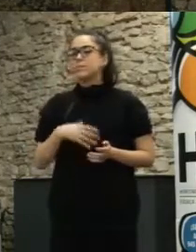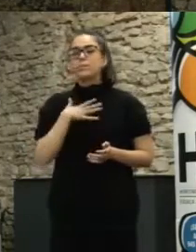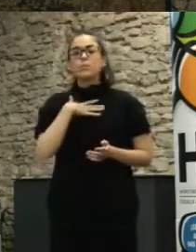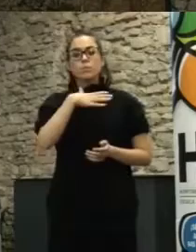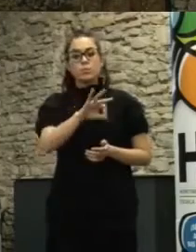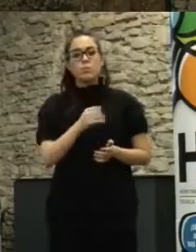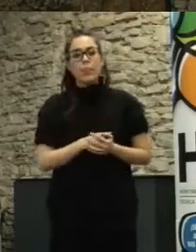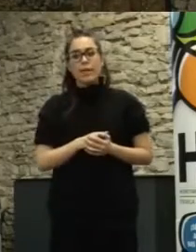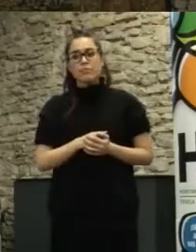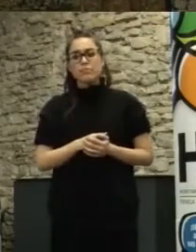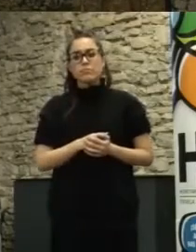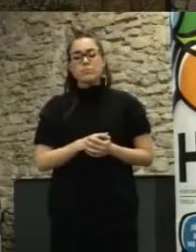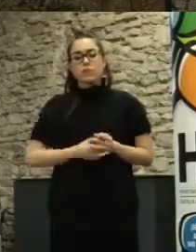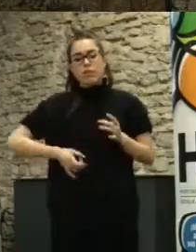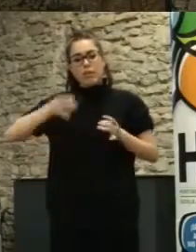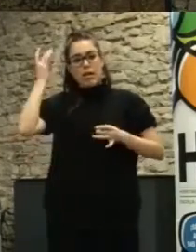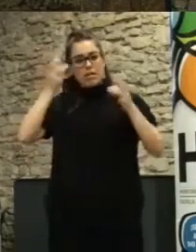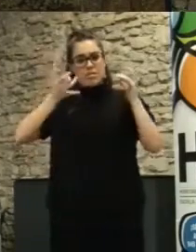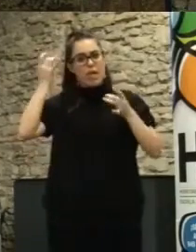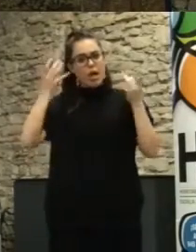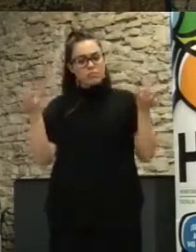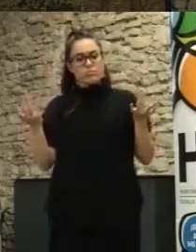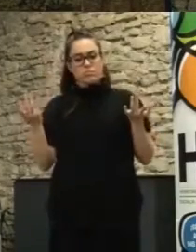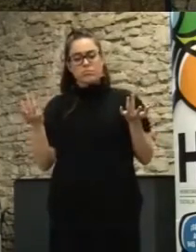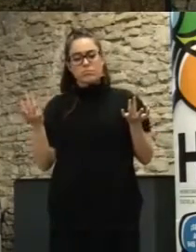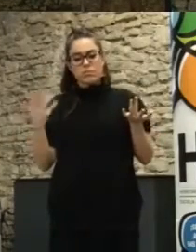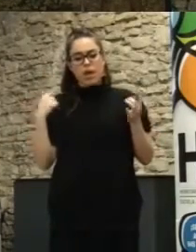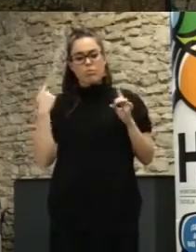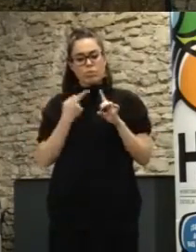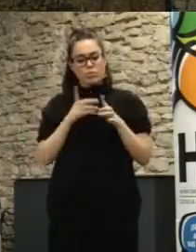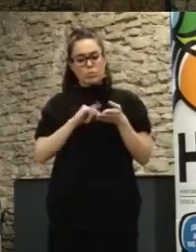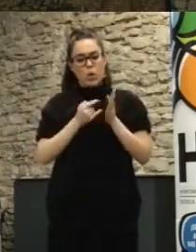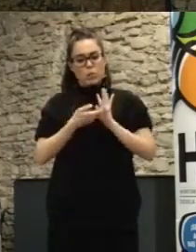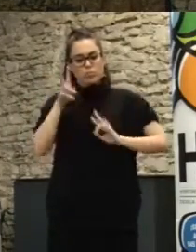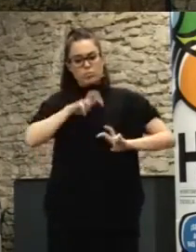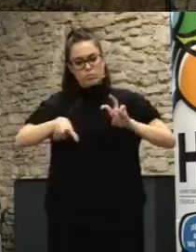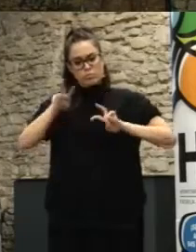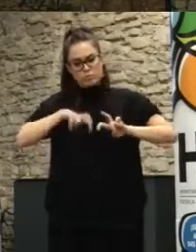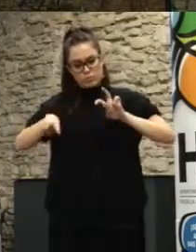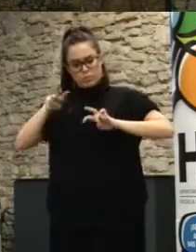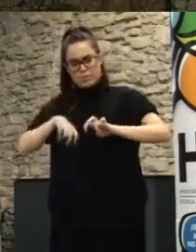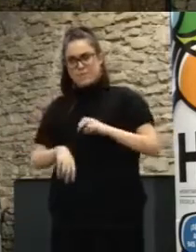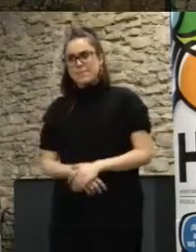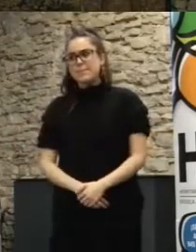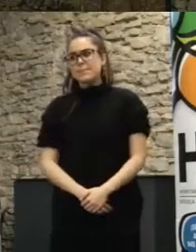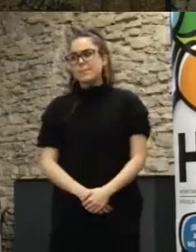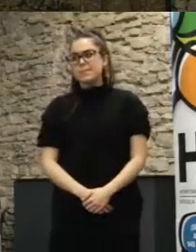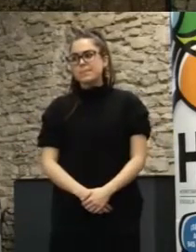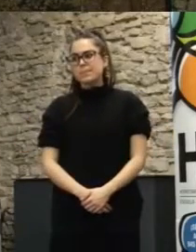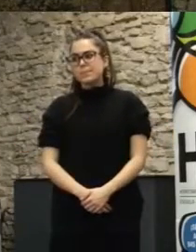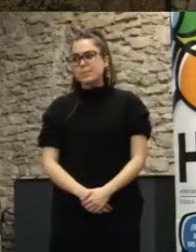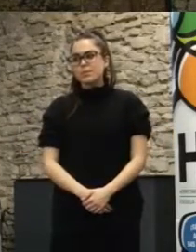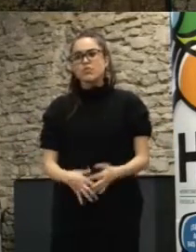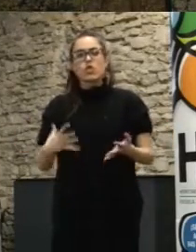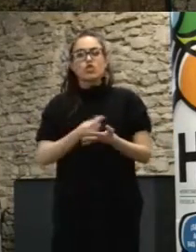algunas ideas para tratar de revertir la situación en cada una de estas cuestiones ¿no? todo esto